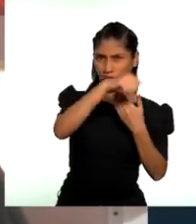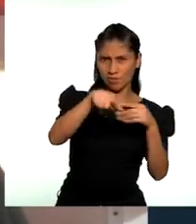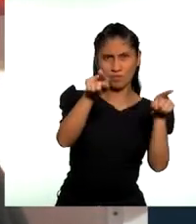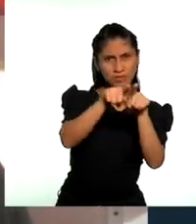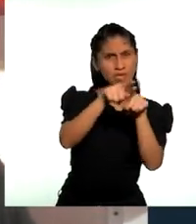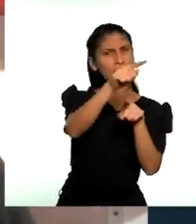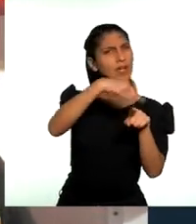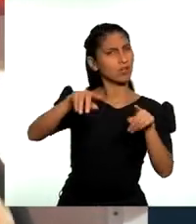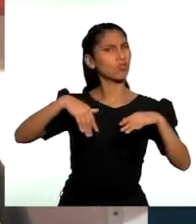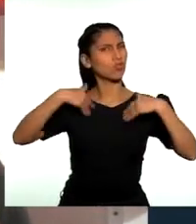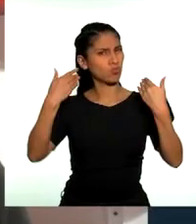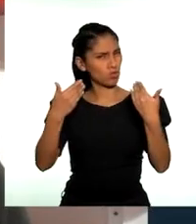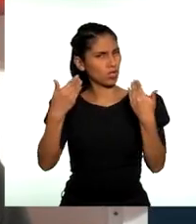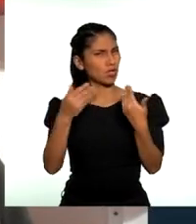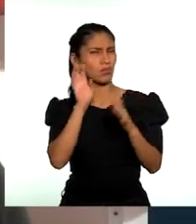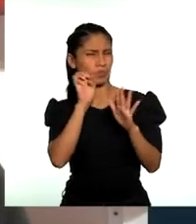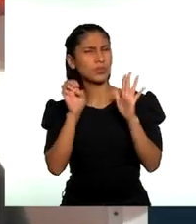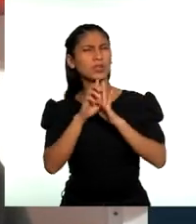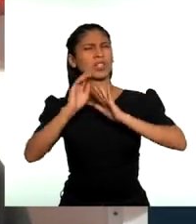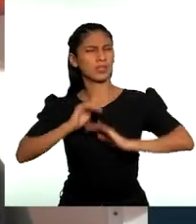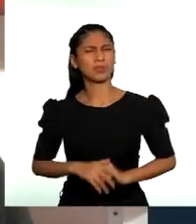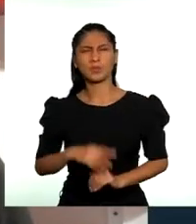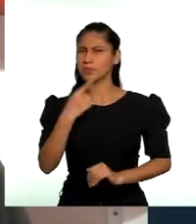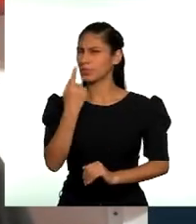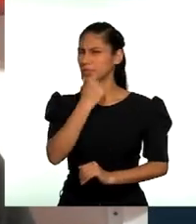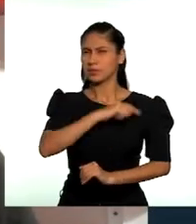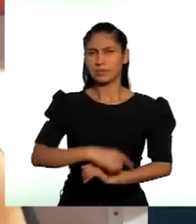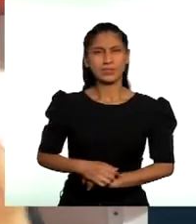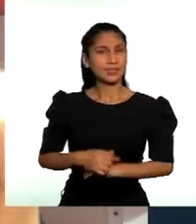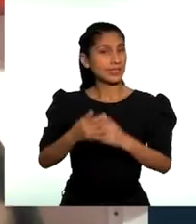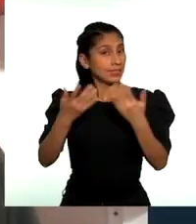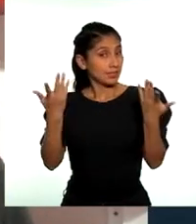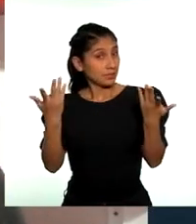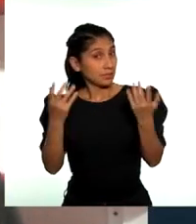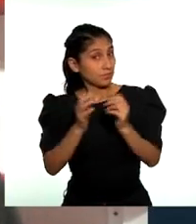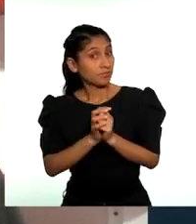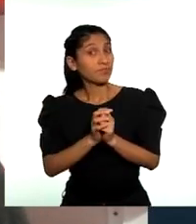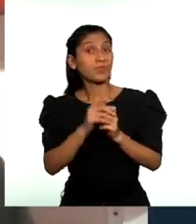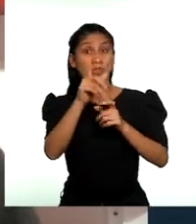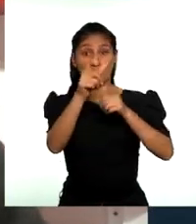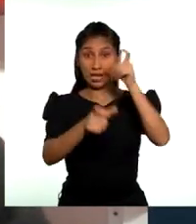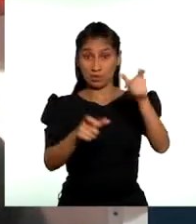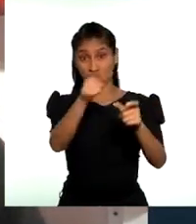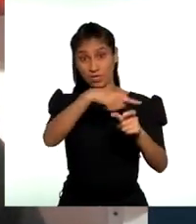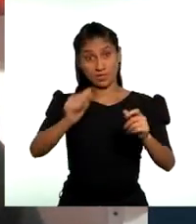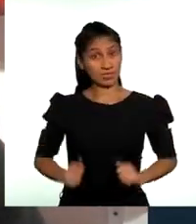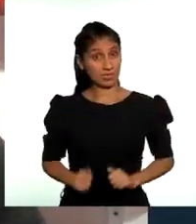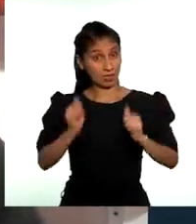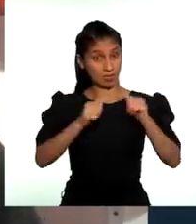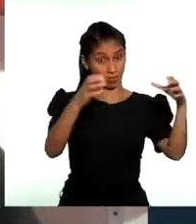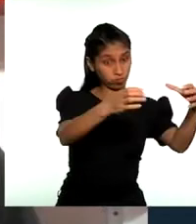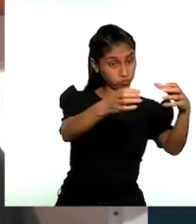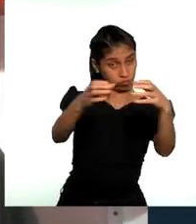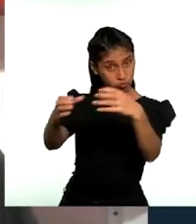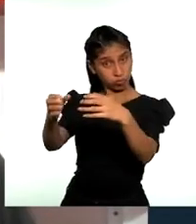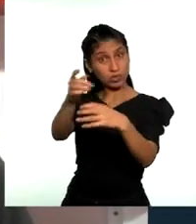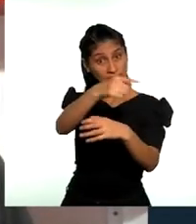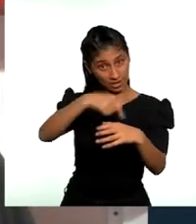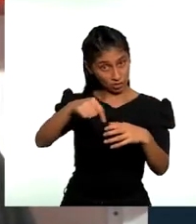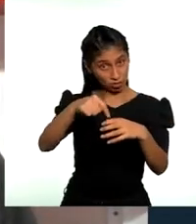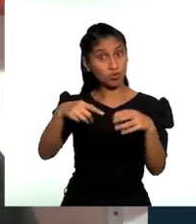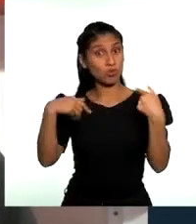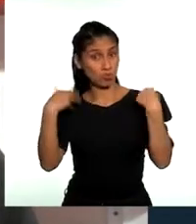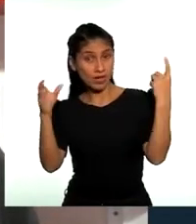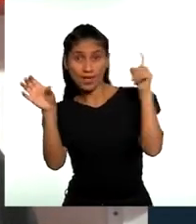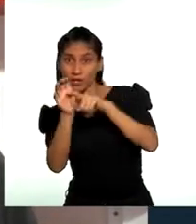cuando nos referimos a participación política de pueblos indígenas, tenemos que hablar, por un lado, de